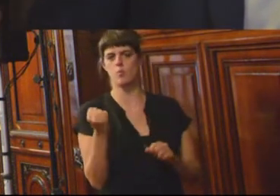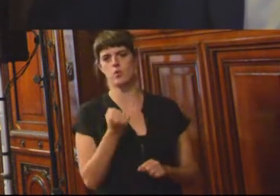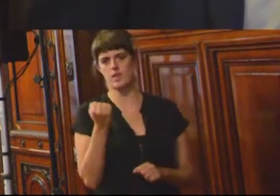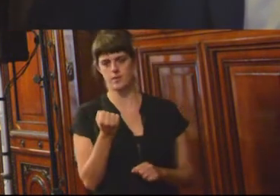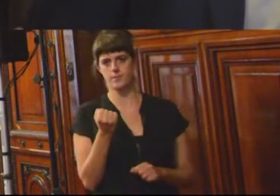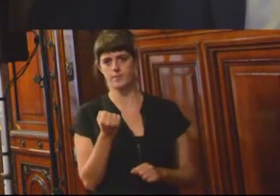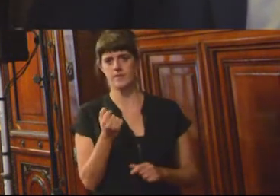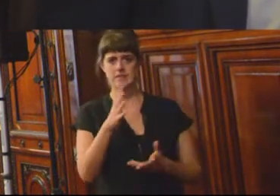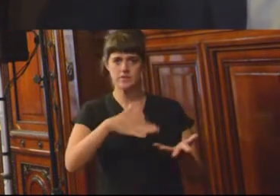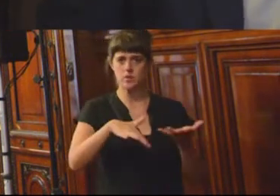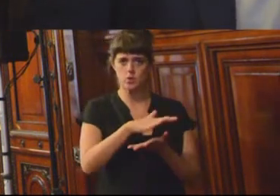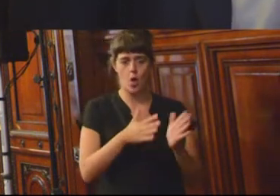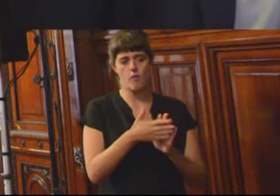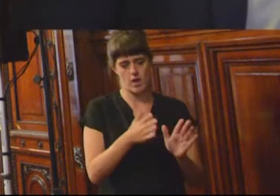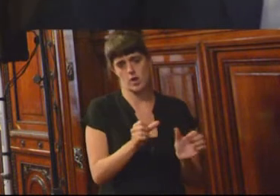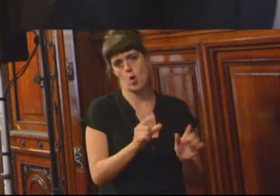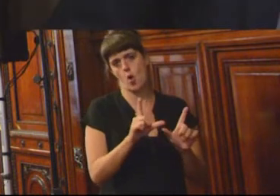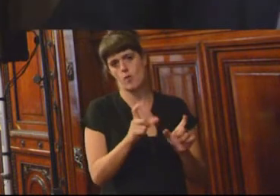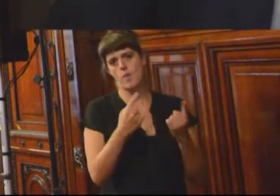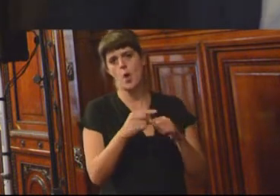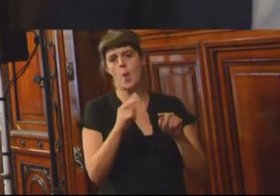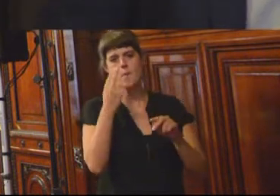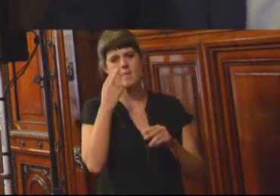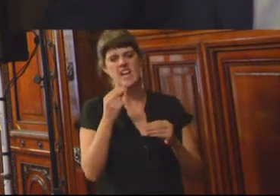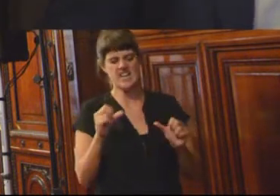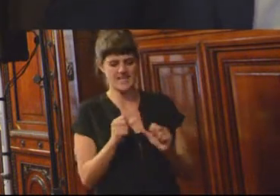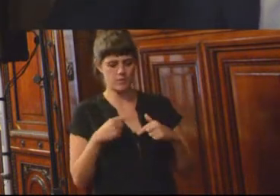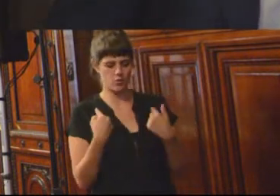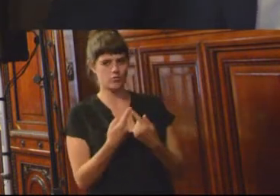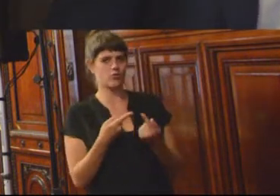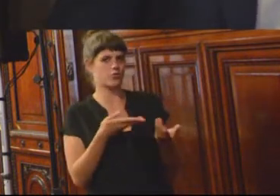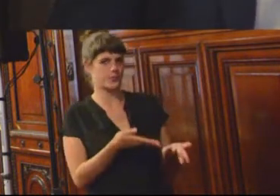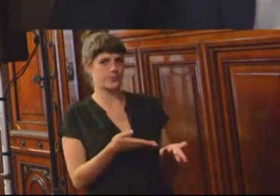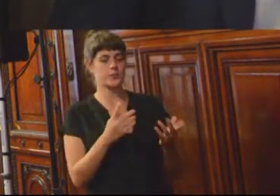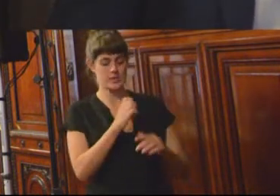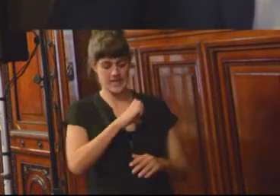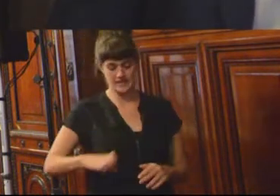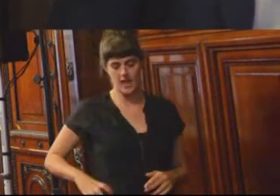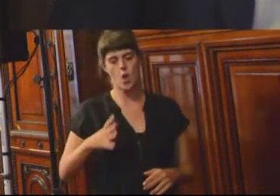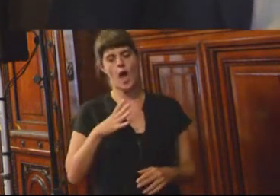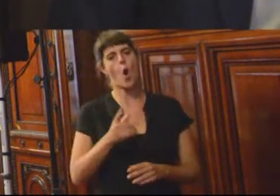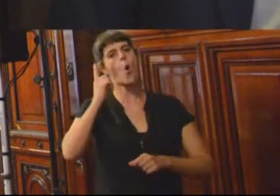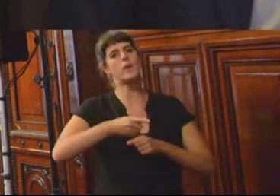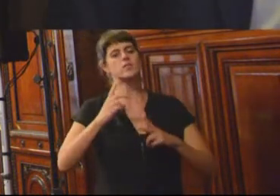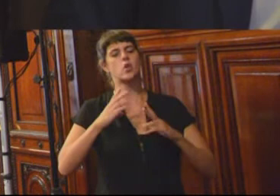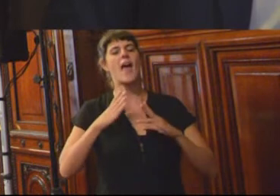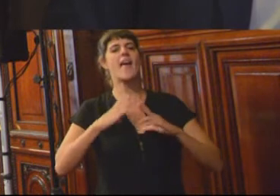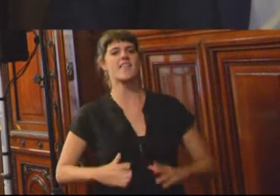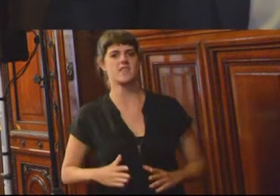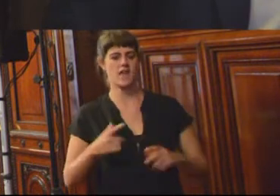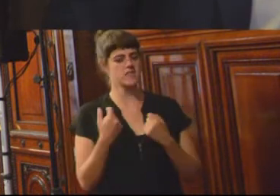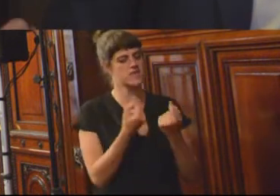El tema es qué hacemos con lo que nos pasa. El Estado, creemos nosotros, tiene la obligación ética de ofrecerle a su preso todas las posibilidades, todas las